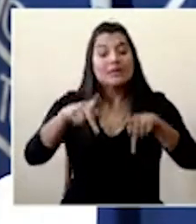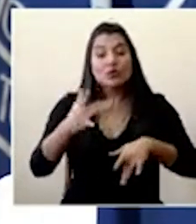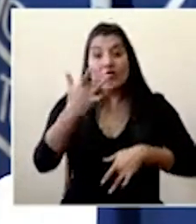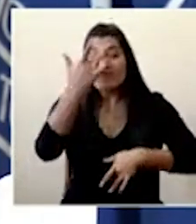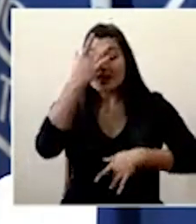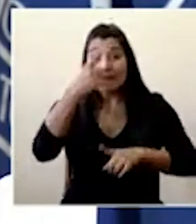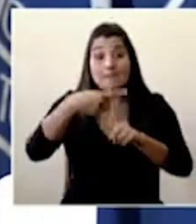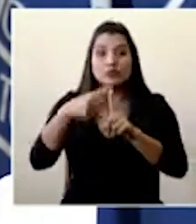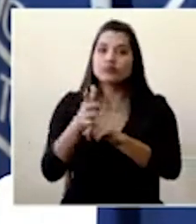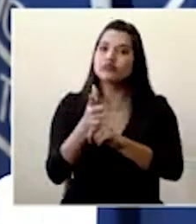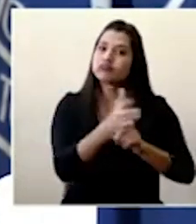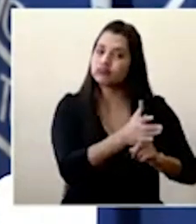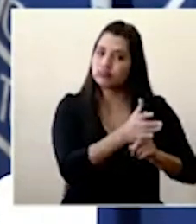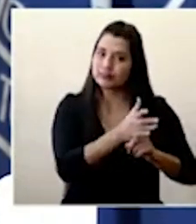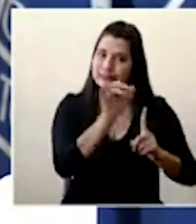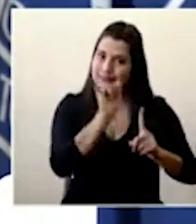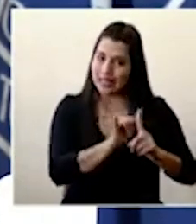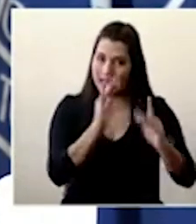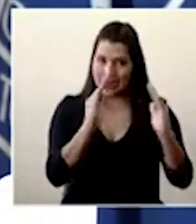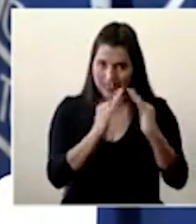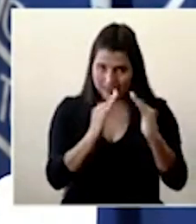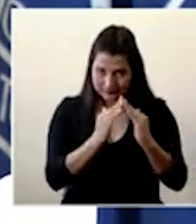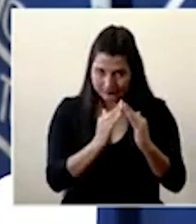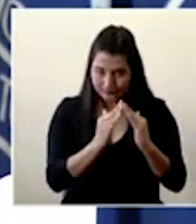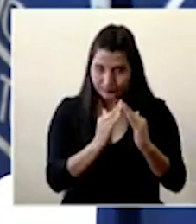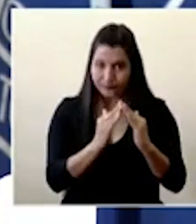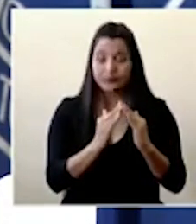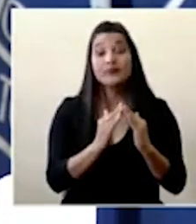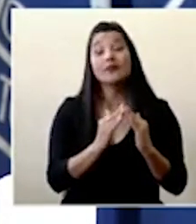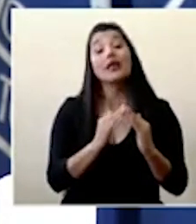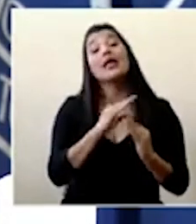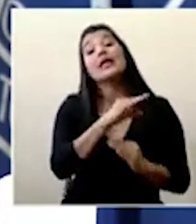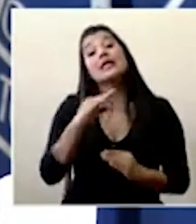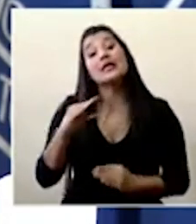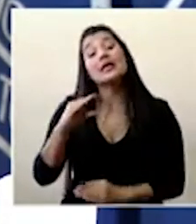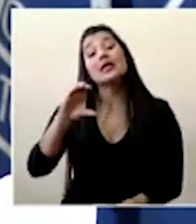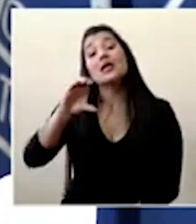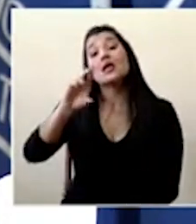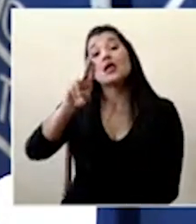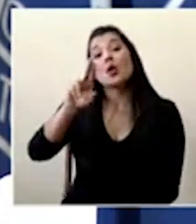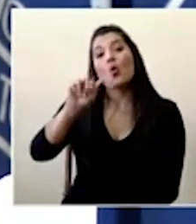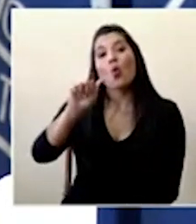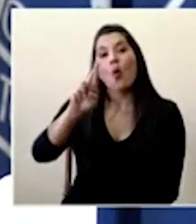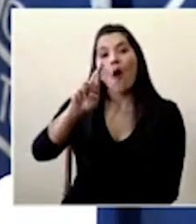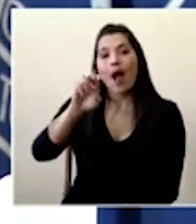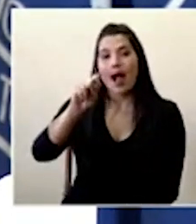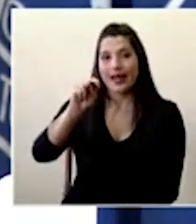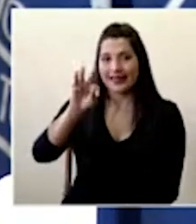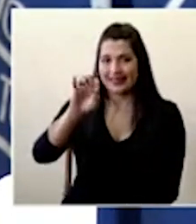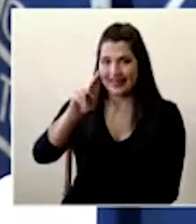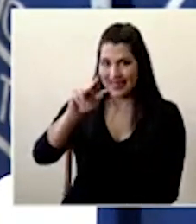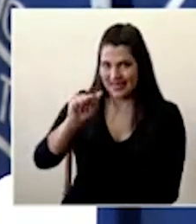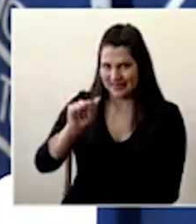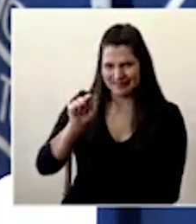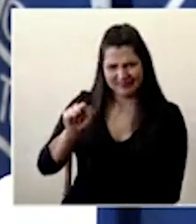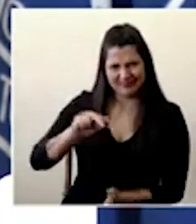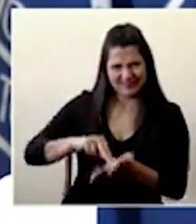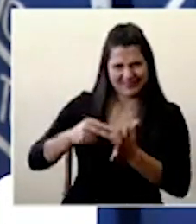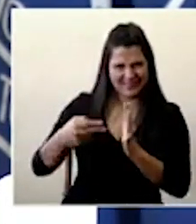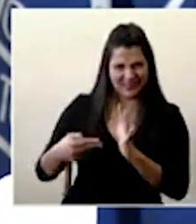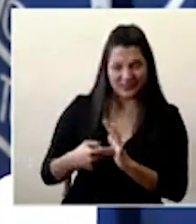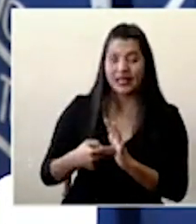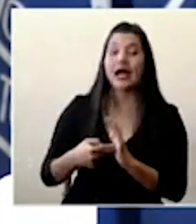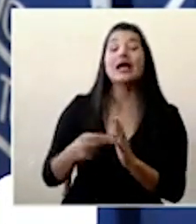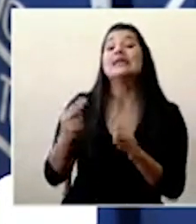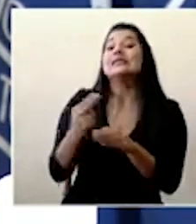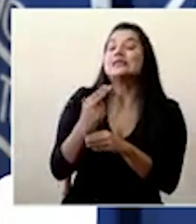es el manejo del COVID-19 y de la cuarentena la cuarentena se usa para las personas que tienen la